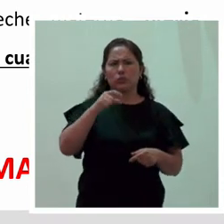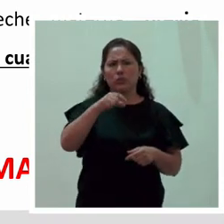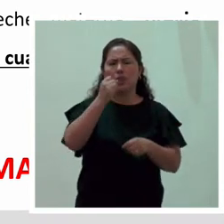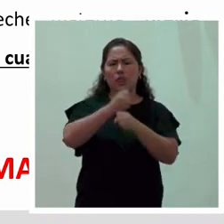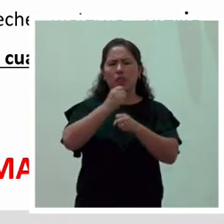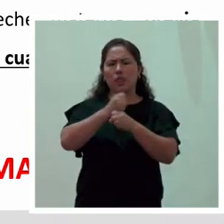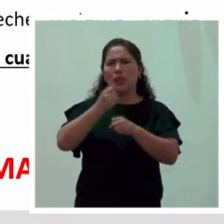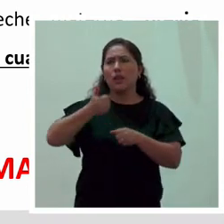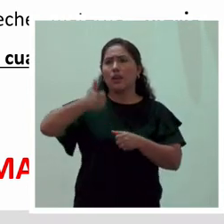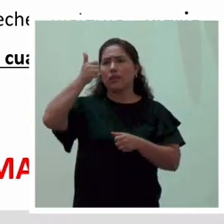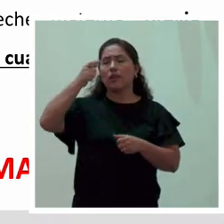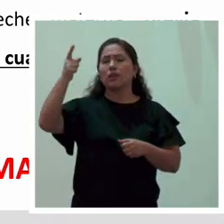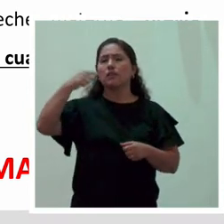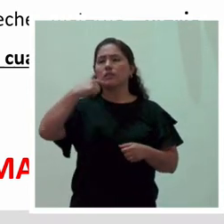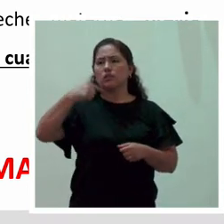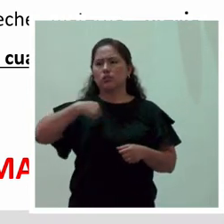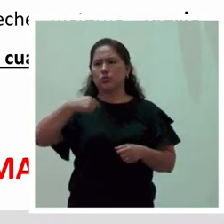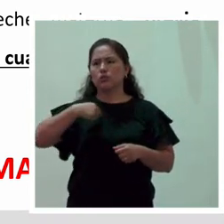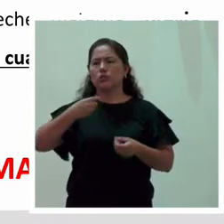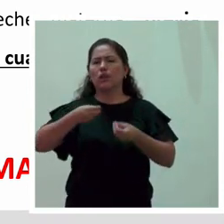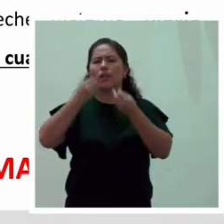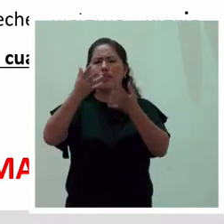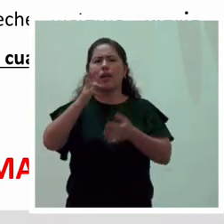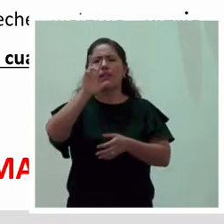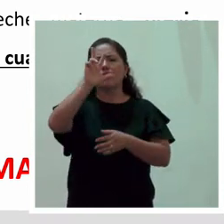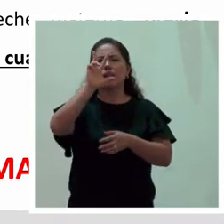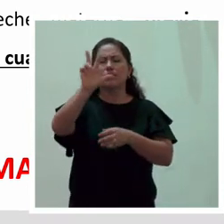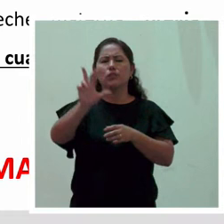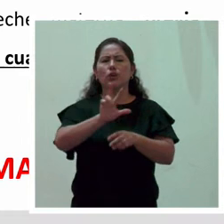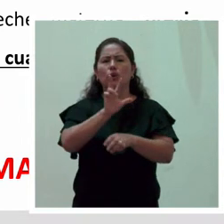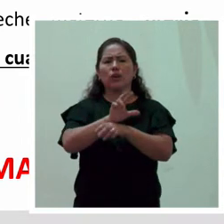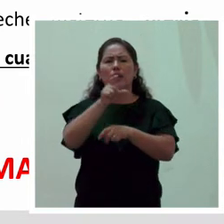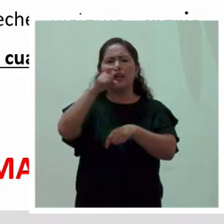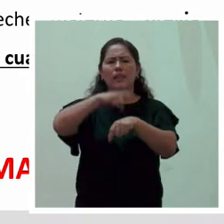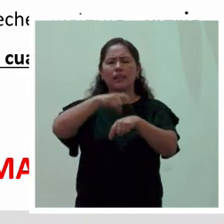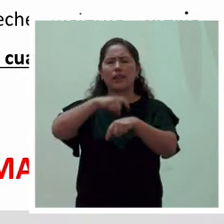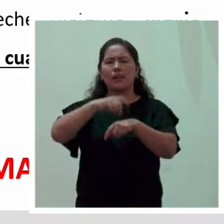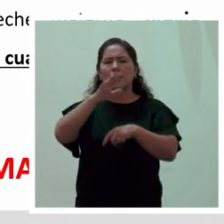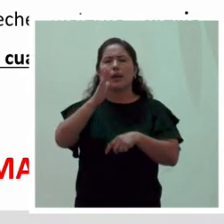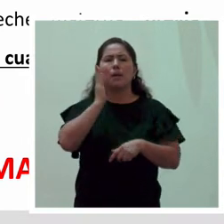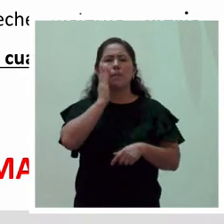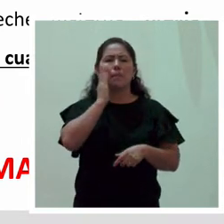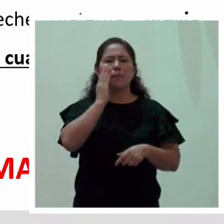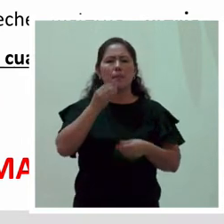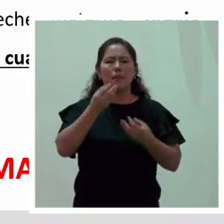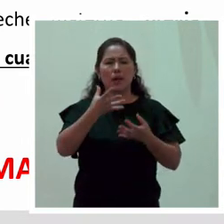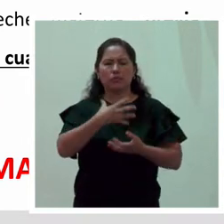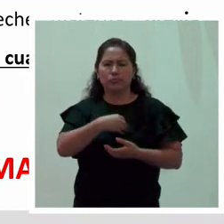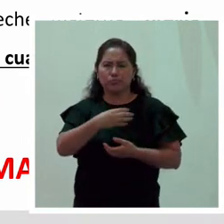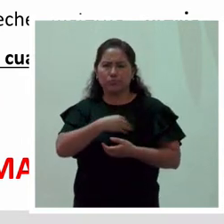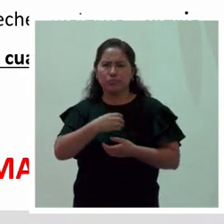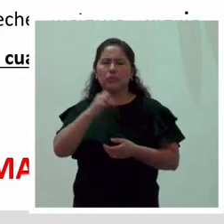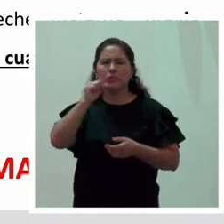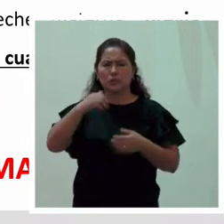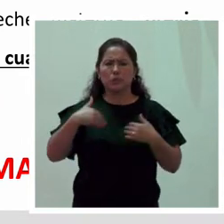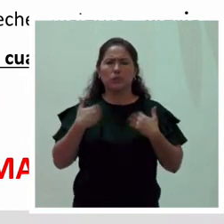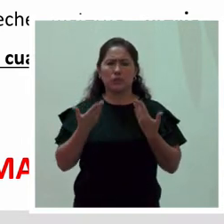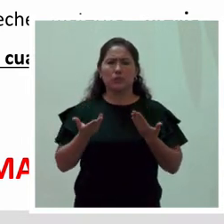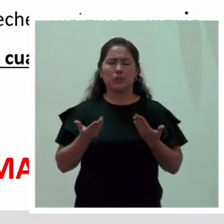decir, yo en mi centro de trabajo les voy a dar tres horas de tiempo a las madres para que acúen a lactario. Sí, lo puede hacer.